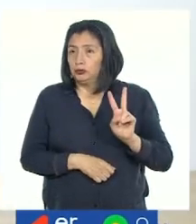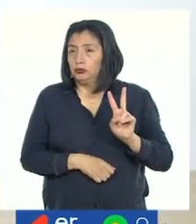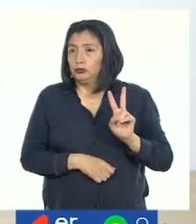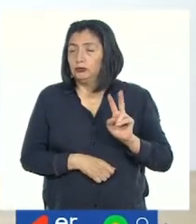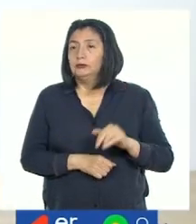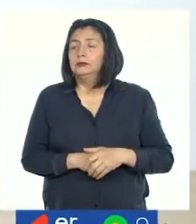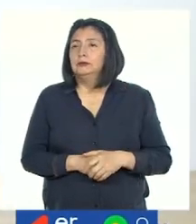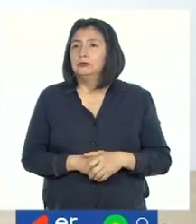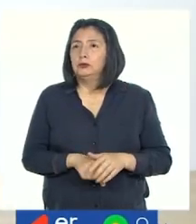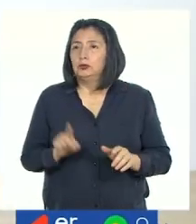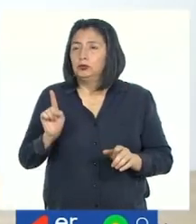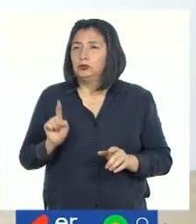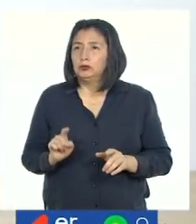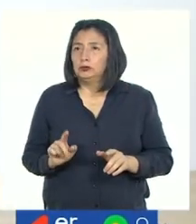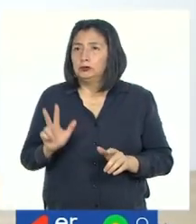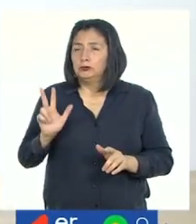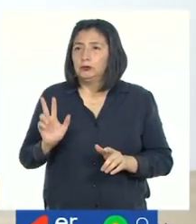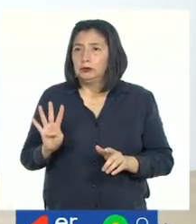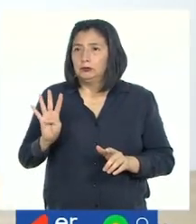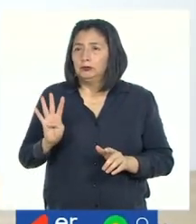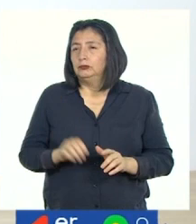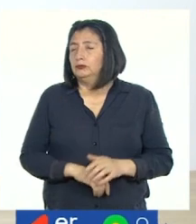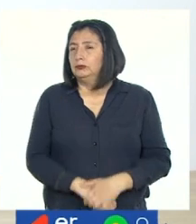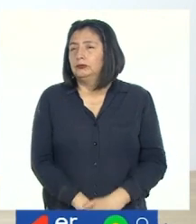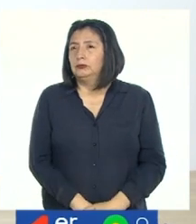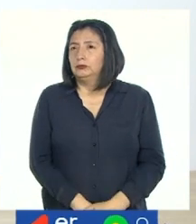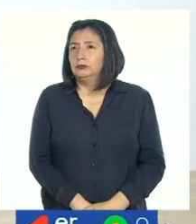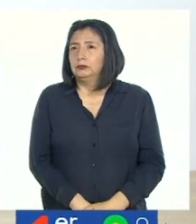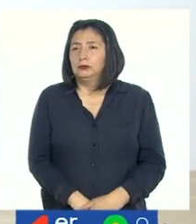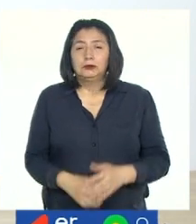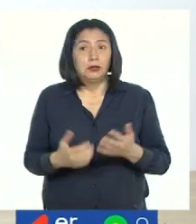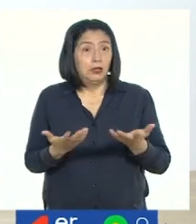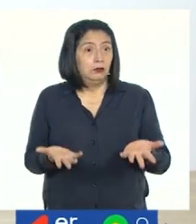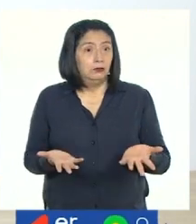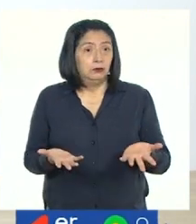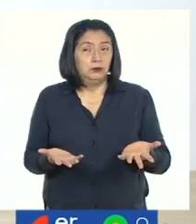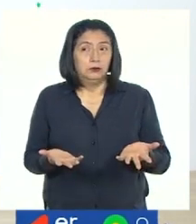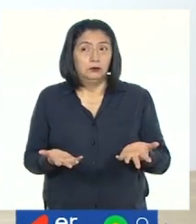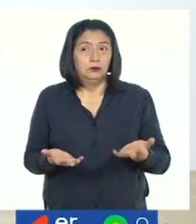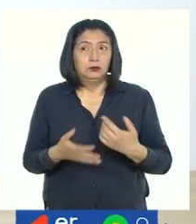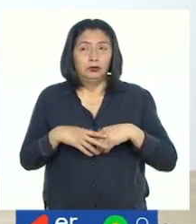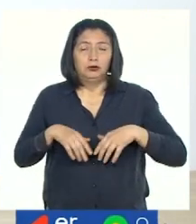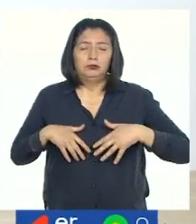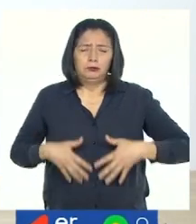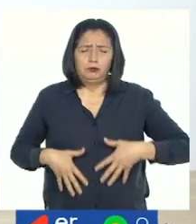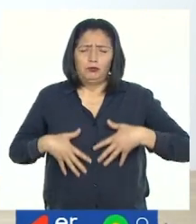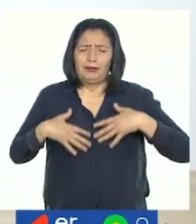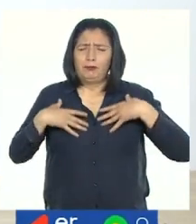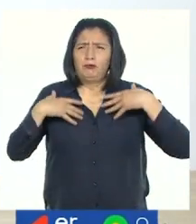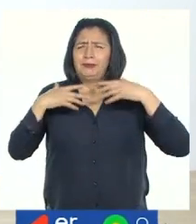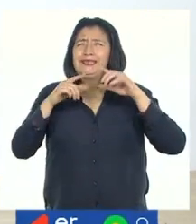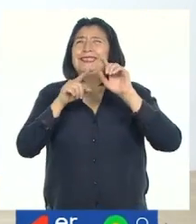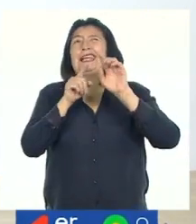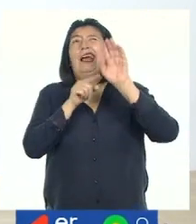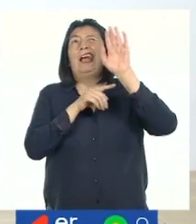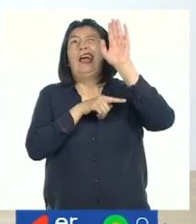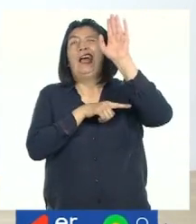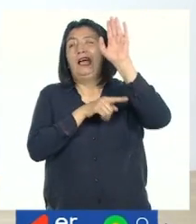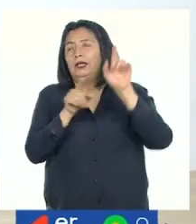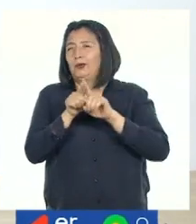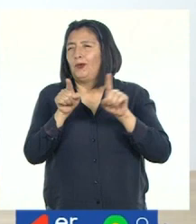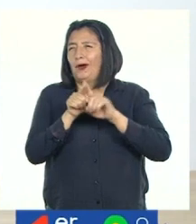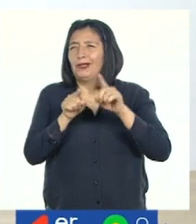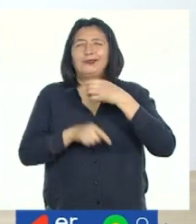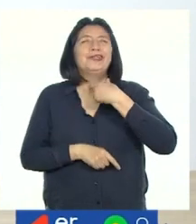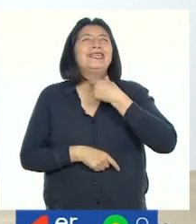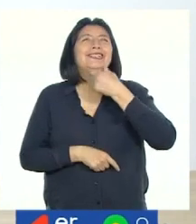dos, tres y cuatro. De aquí voy a estirar, estirar, estirar como si fuera una